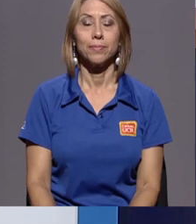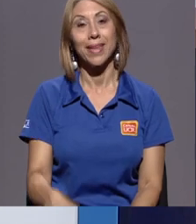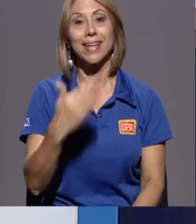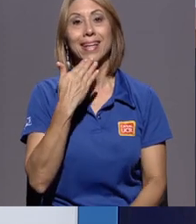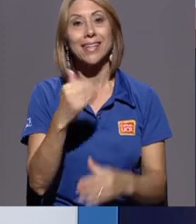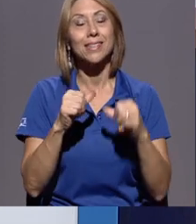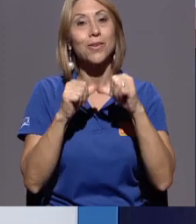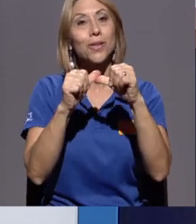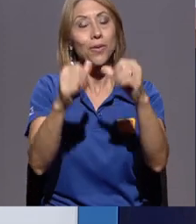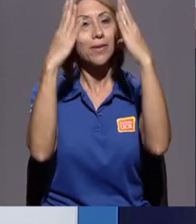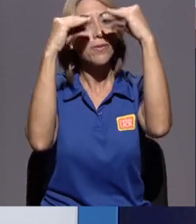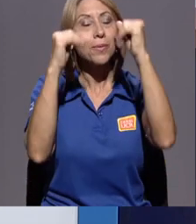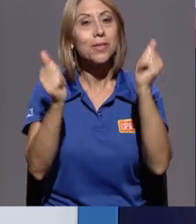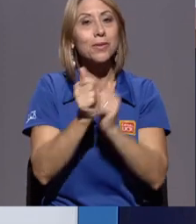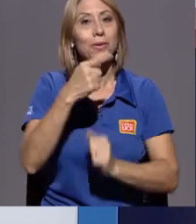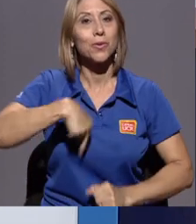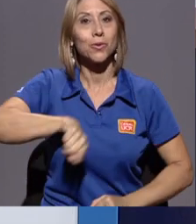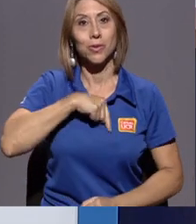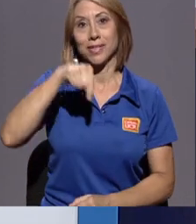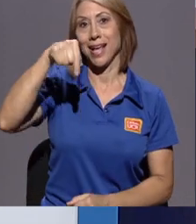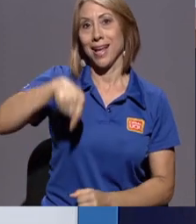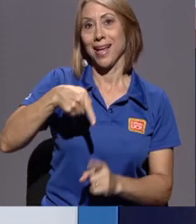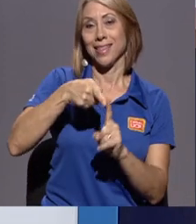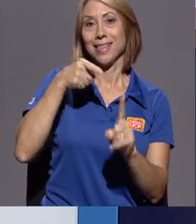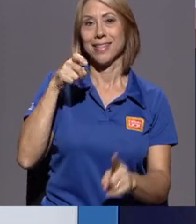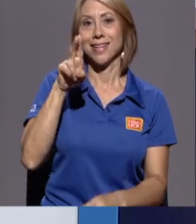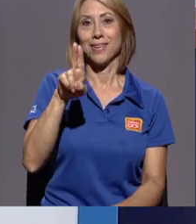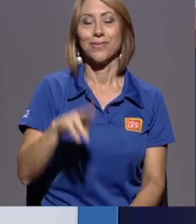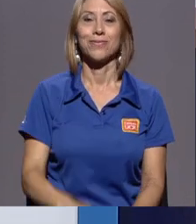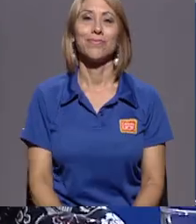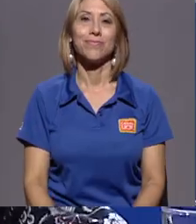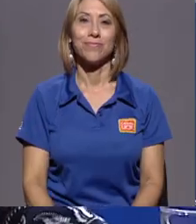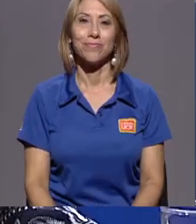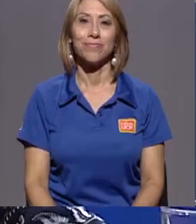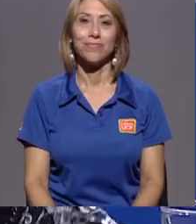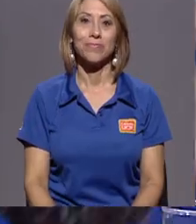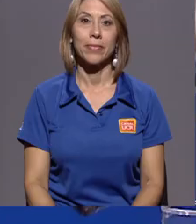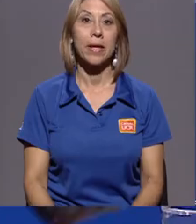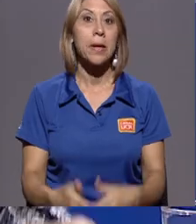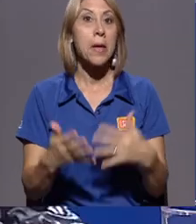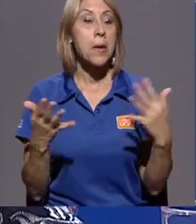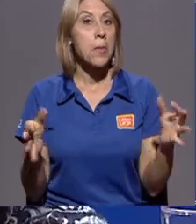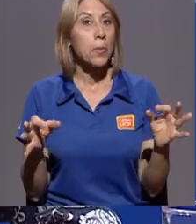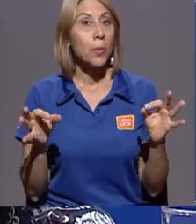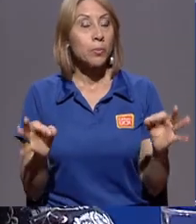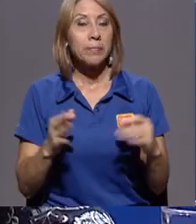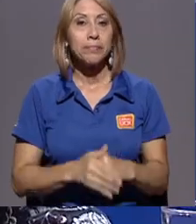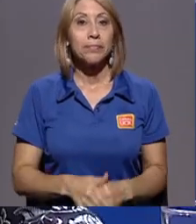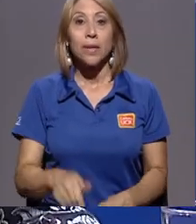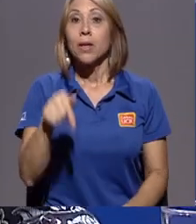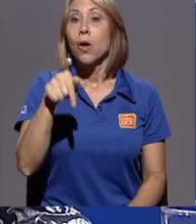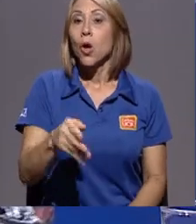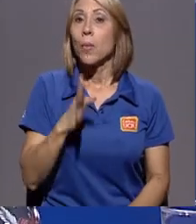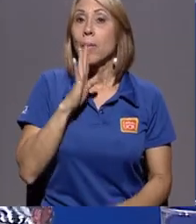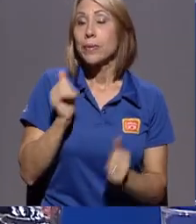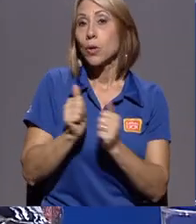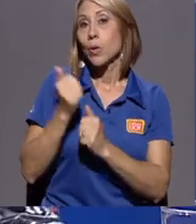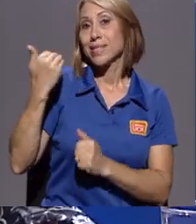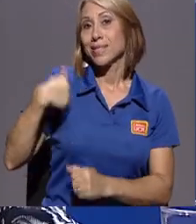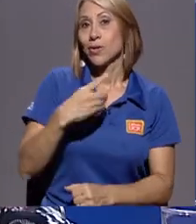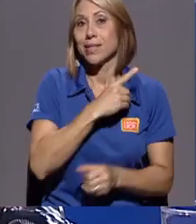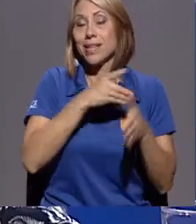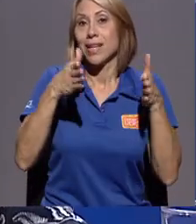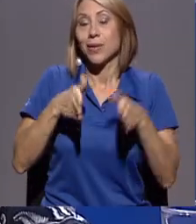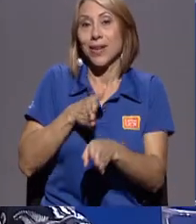Gracias por continuar informándose con nosotros acá en Desde la U. Muy bien, hoy vamos a conversar con el señor